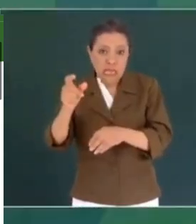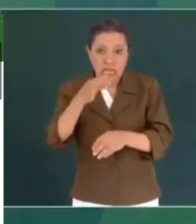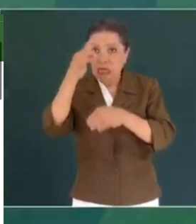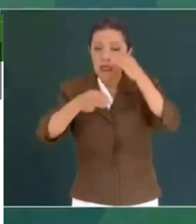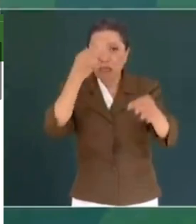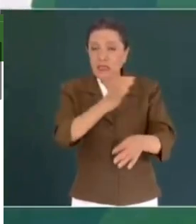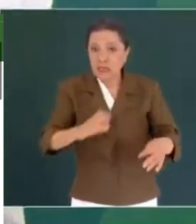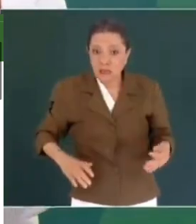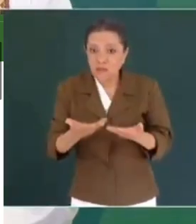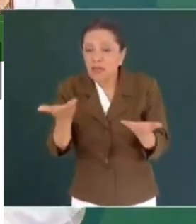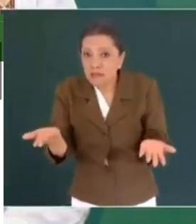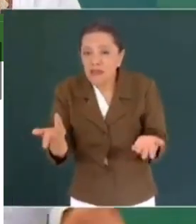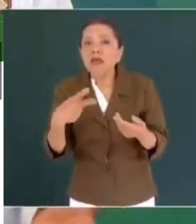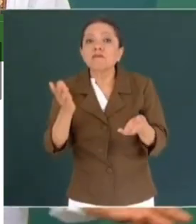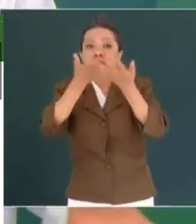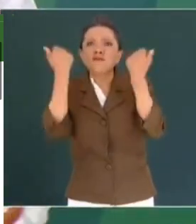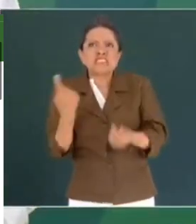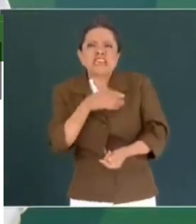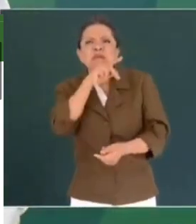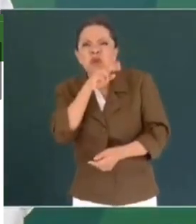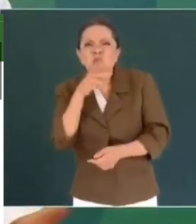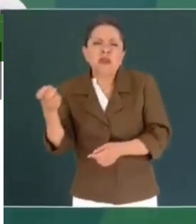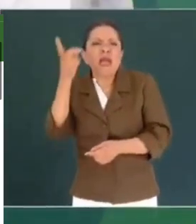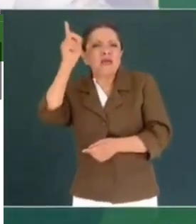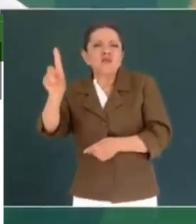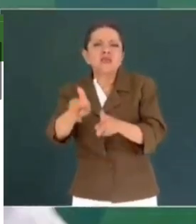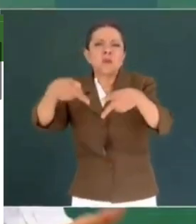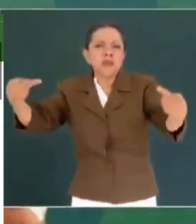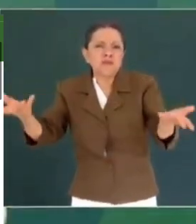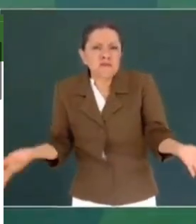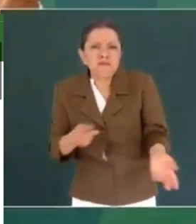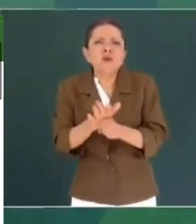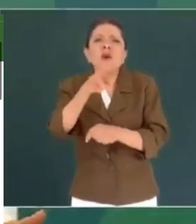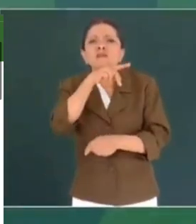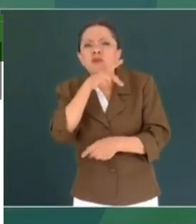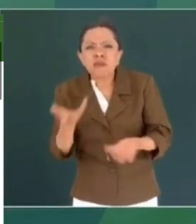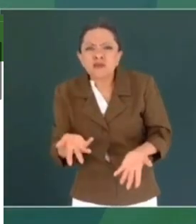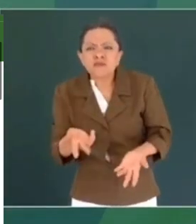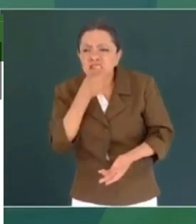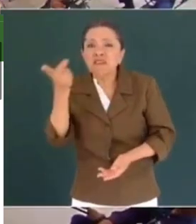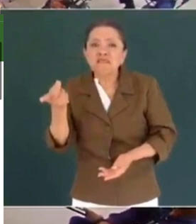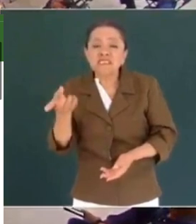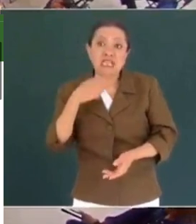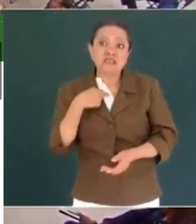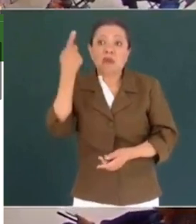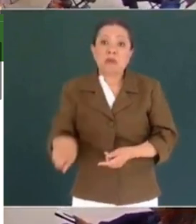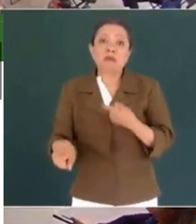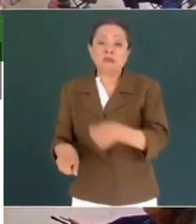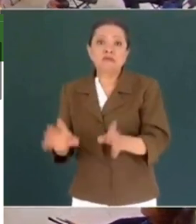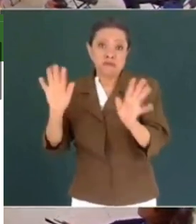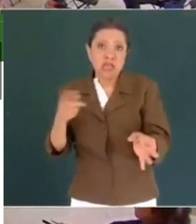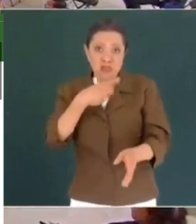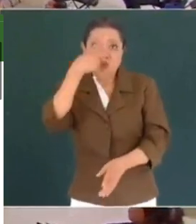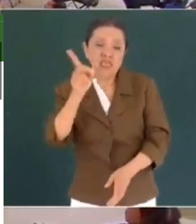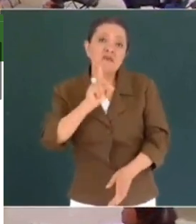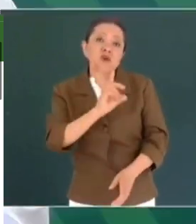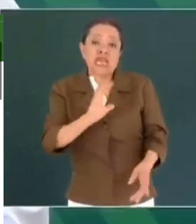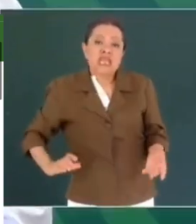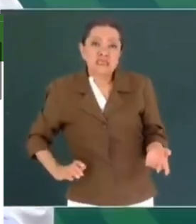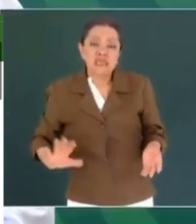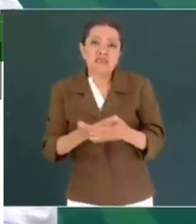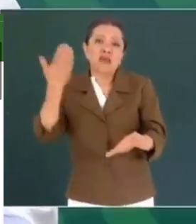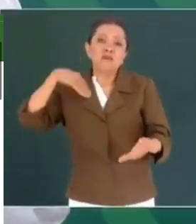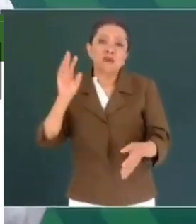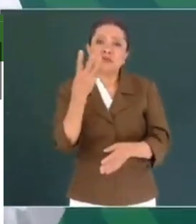no sé qué preocupación tienen. Si yo ya dije quién iba a ser la candidata, desde